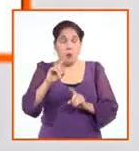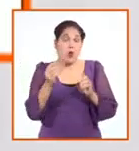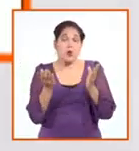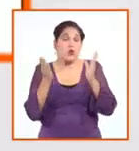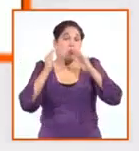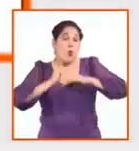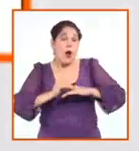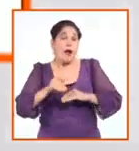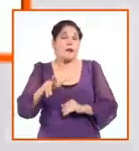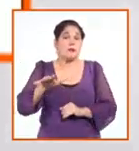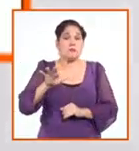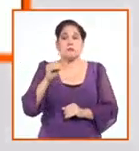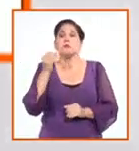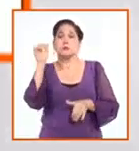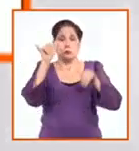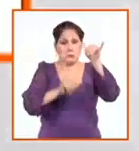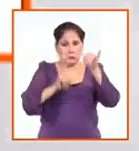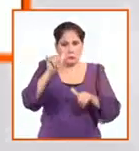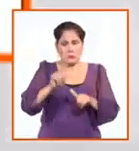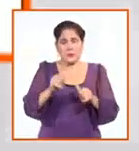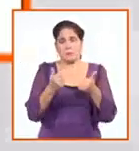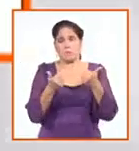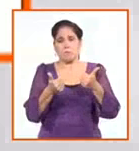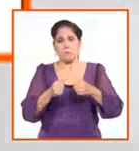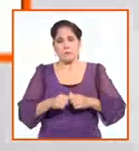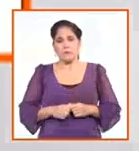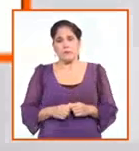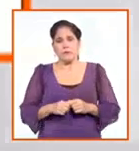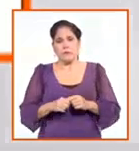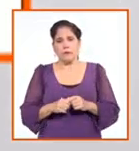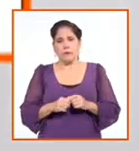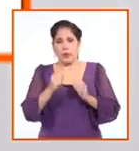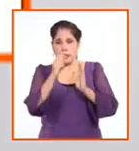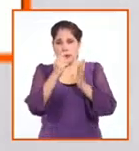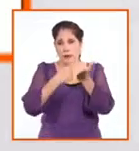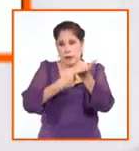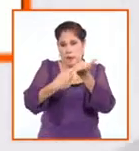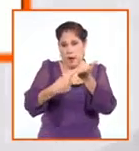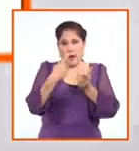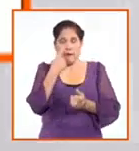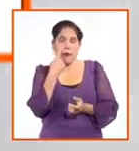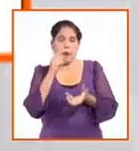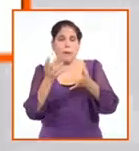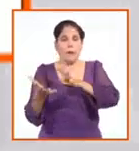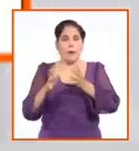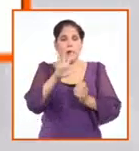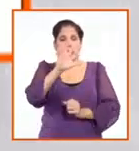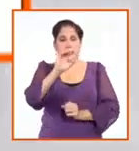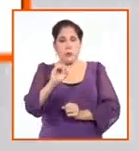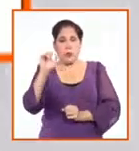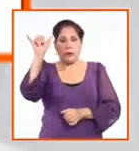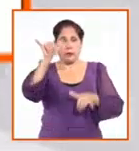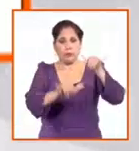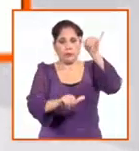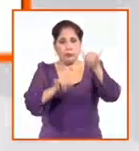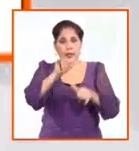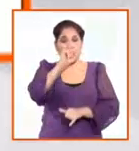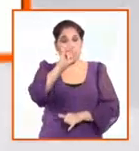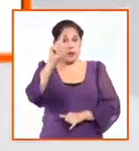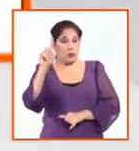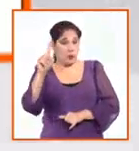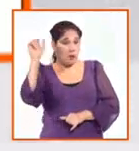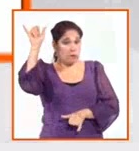frecuencias aéreas todavía a plenitud. En las últimas semanas apreciamos un promedio de 50 aerolíneas con 61 vuelos